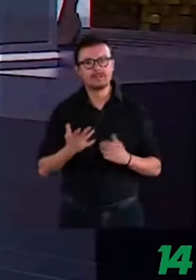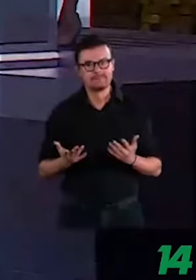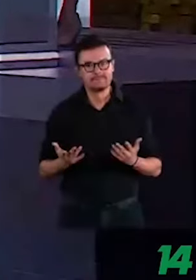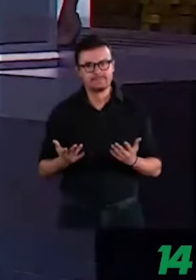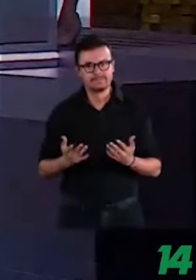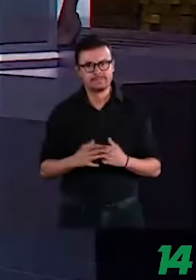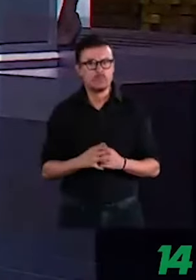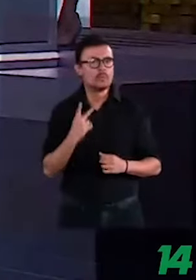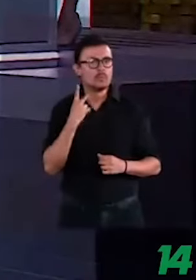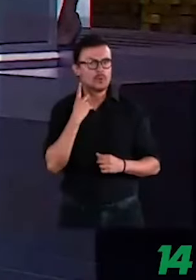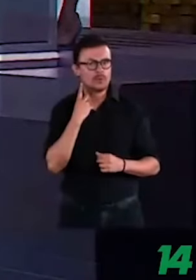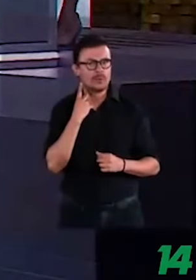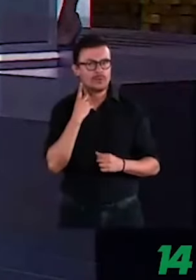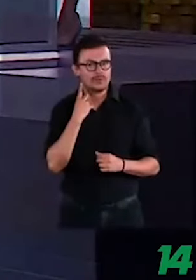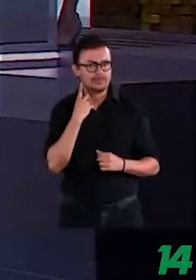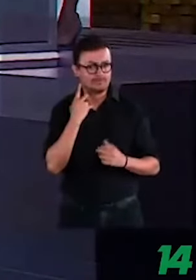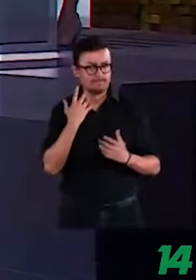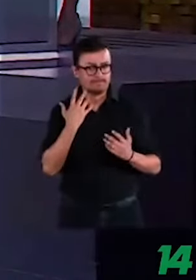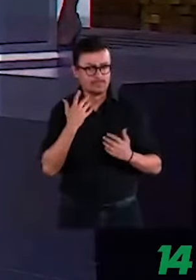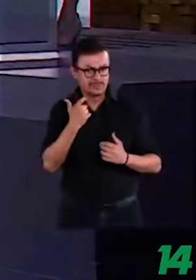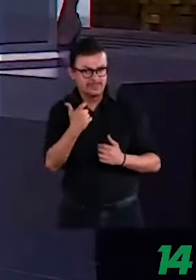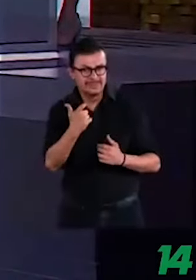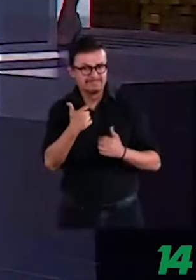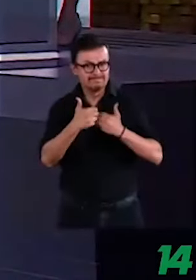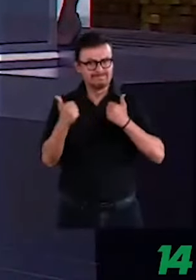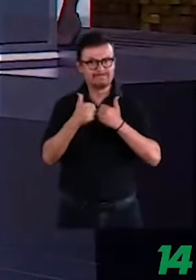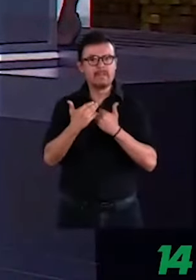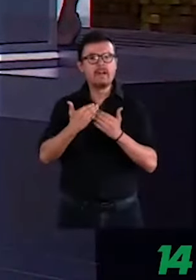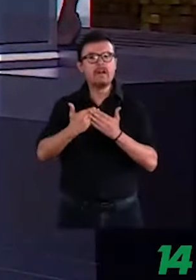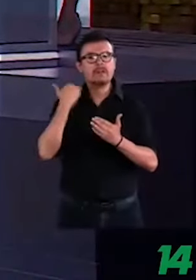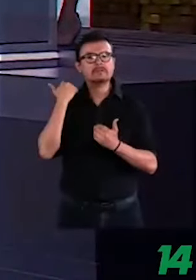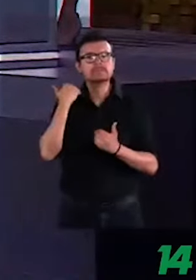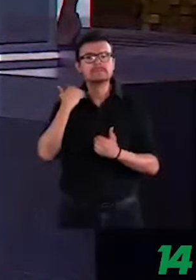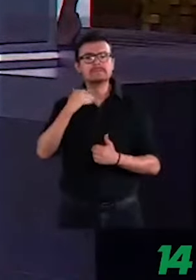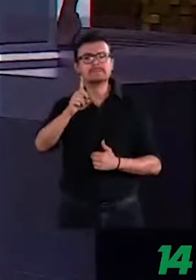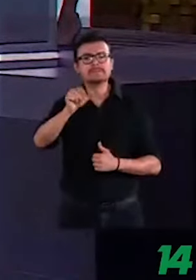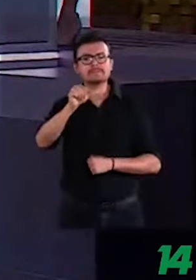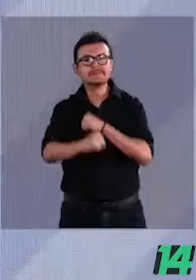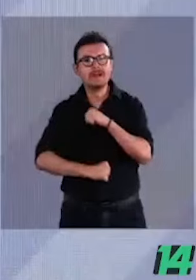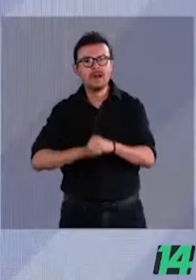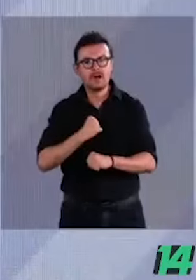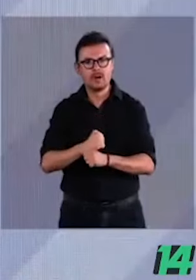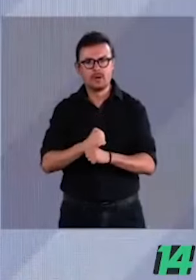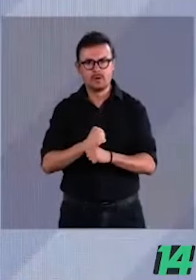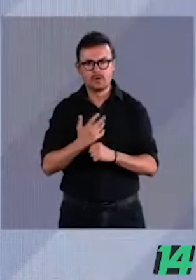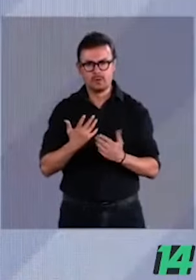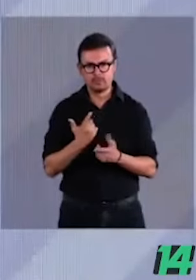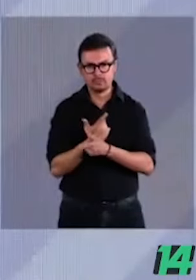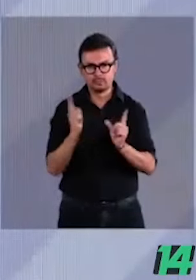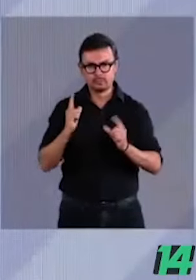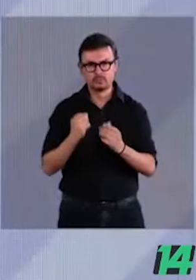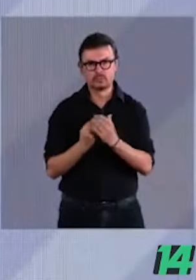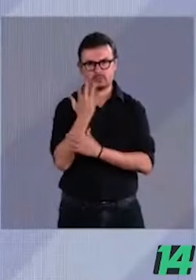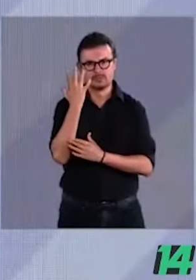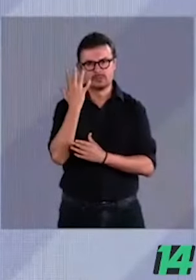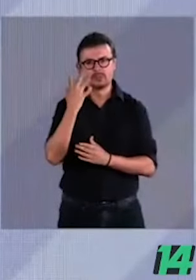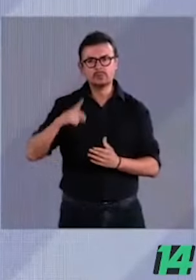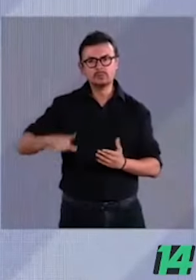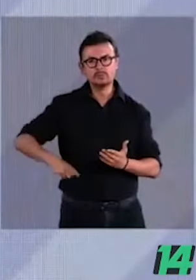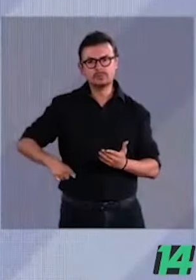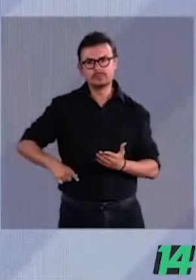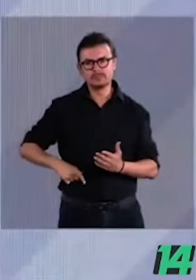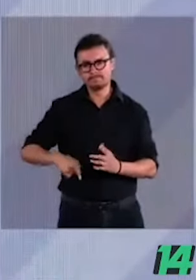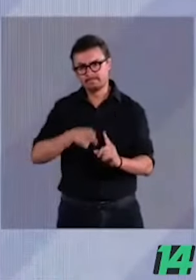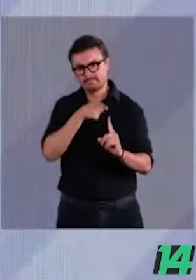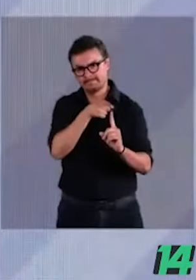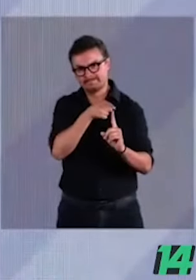político del poder económico. Durante años, 36 años del neoliberalismo, el gobierno, los gobiernos se